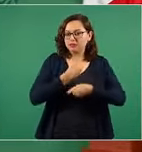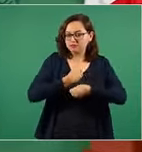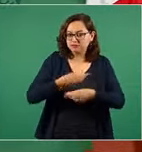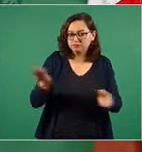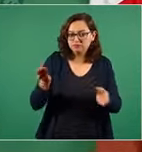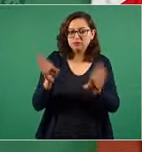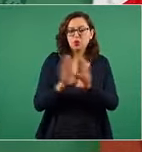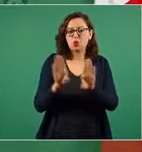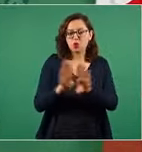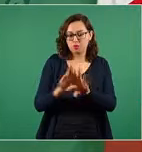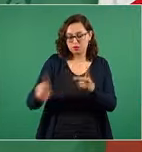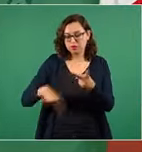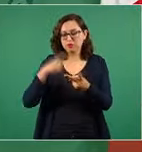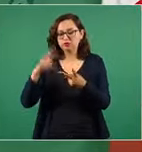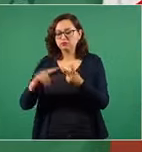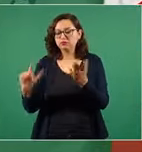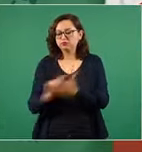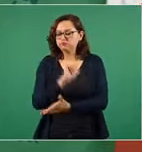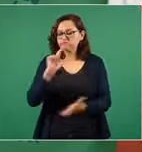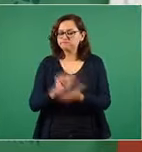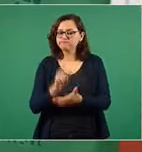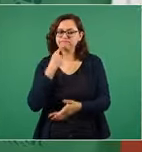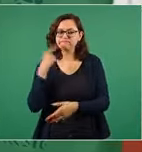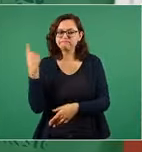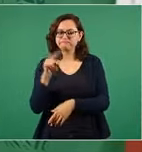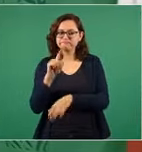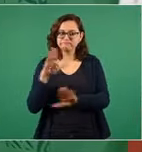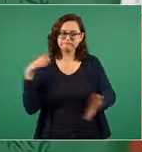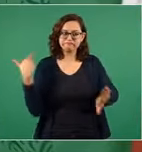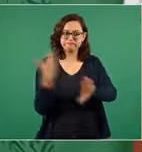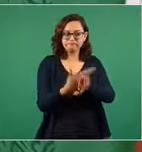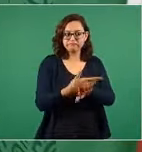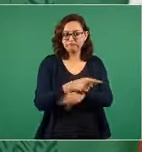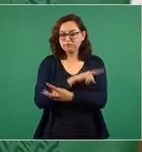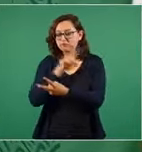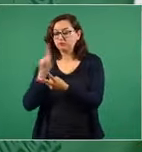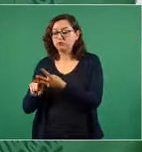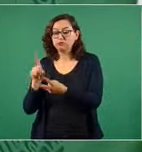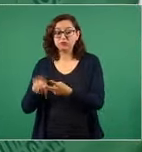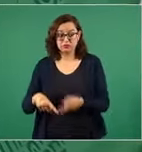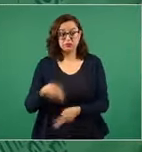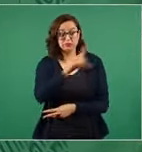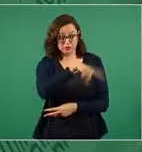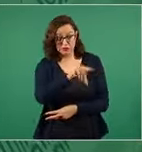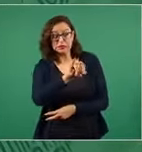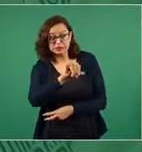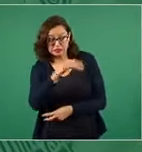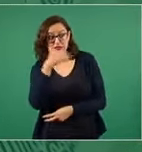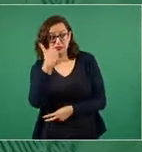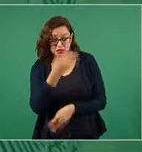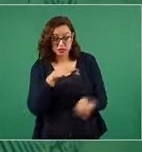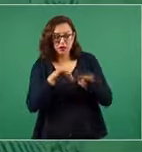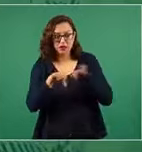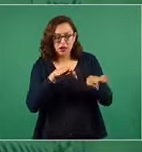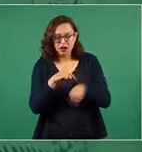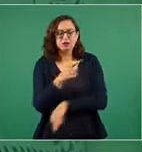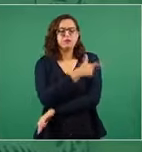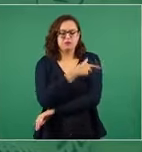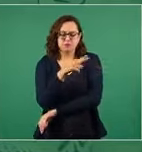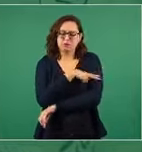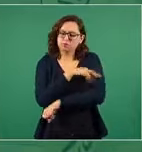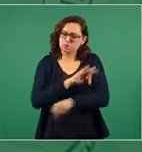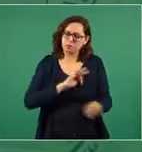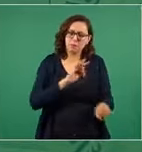y tres ofrecer apoyo con la Guardia Nacional a